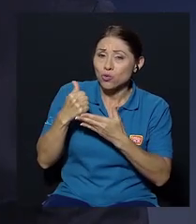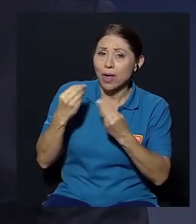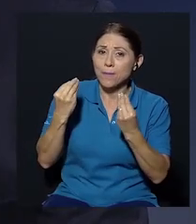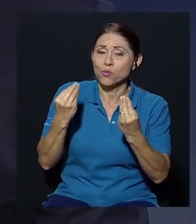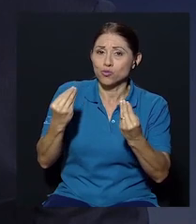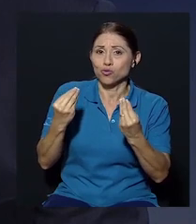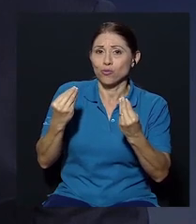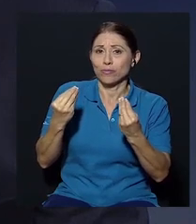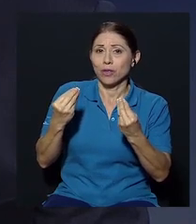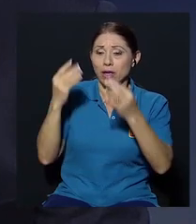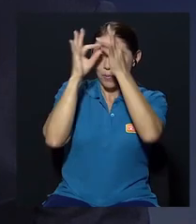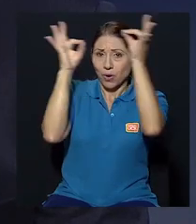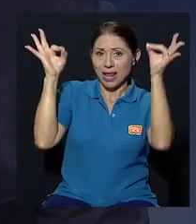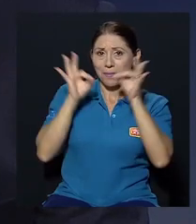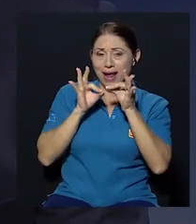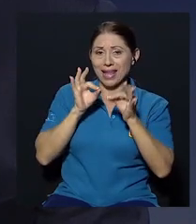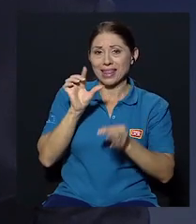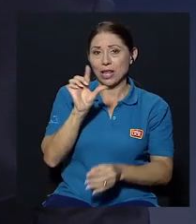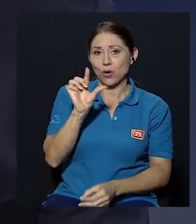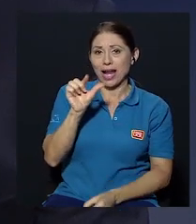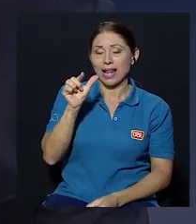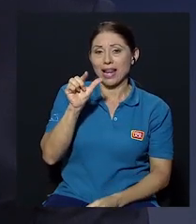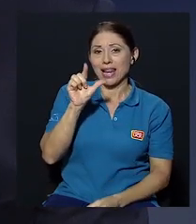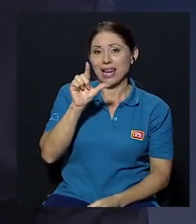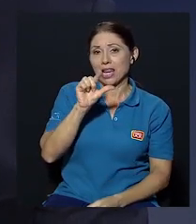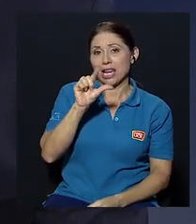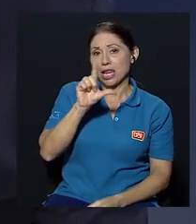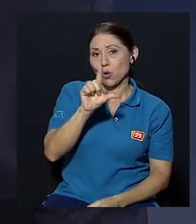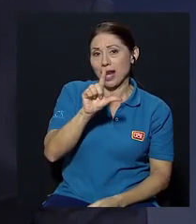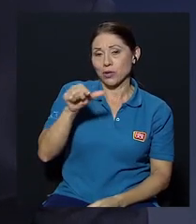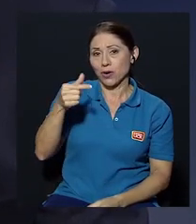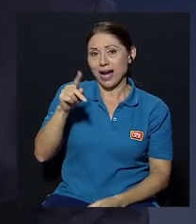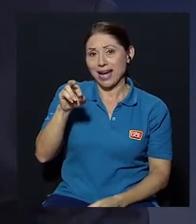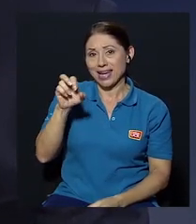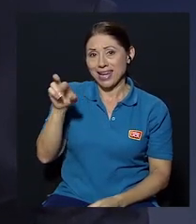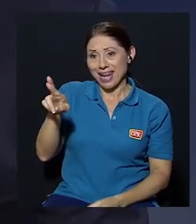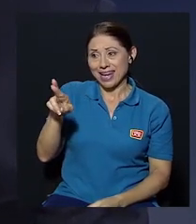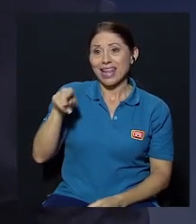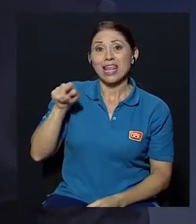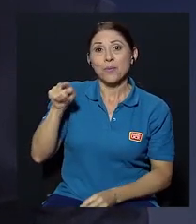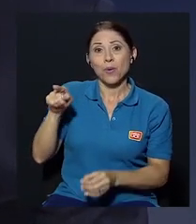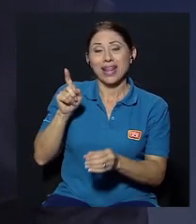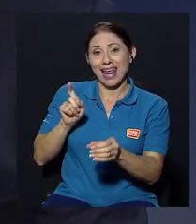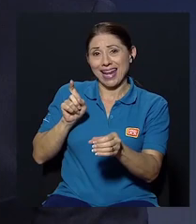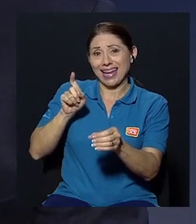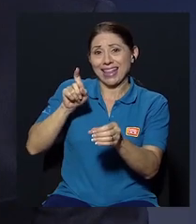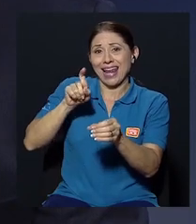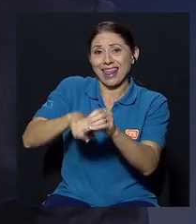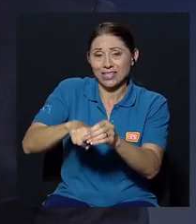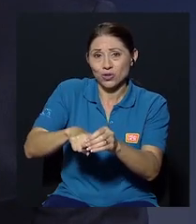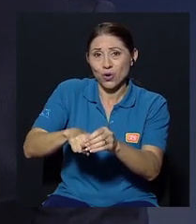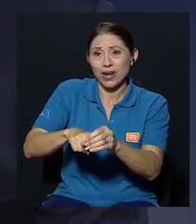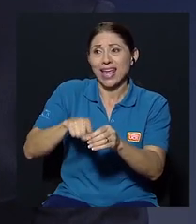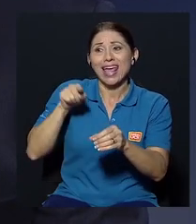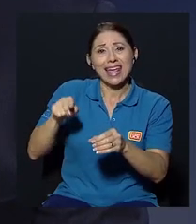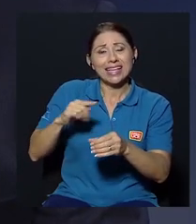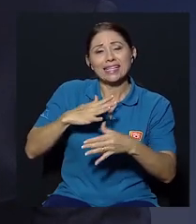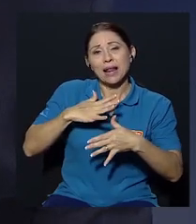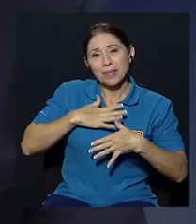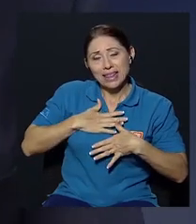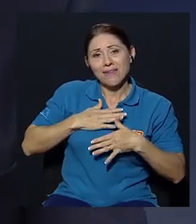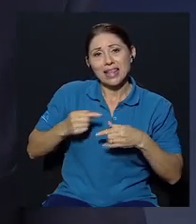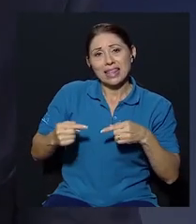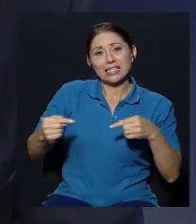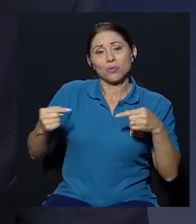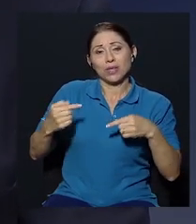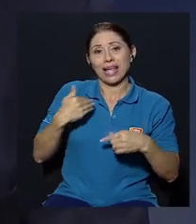Leonardo y sobre todo porque Leonardo da la adhesión muy en el contexto de esta lamentable disputa que tenemos es decir Leonardo